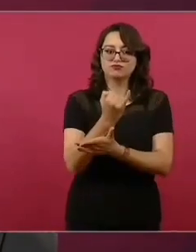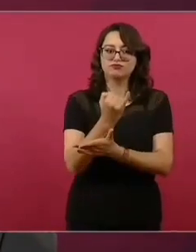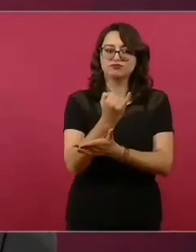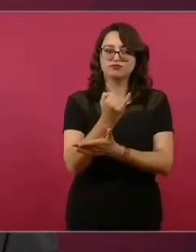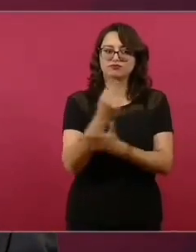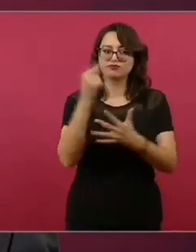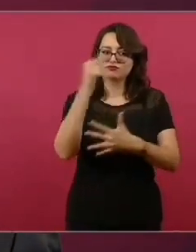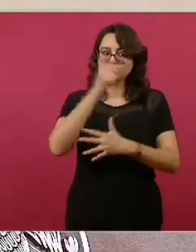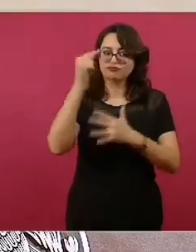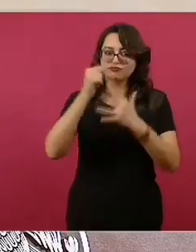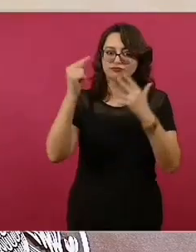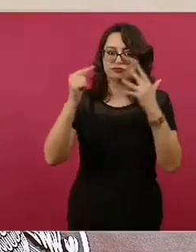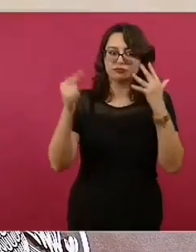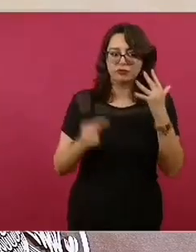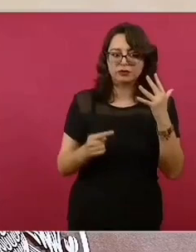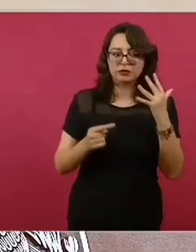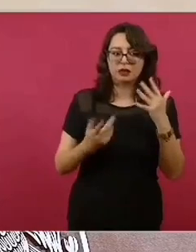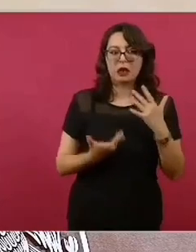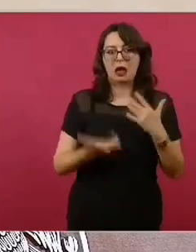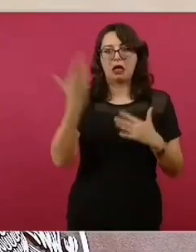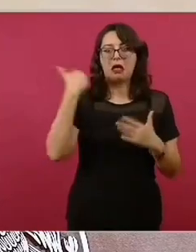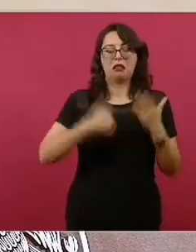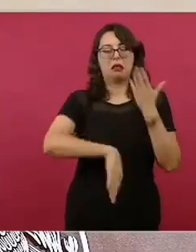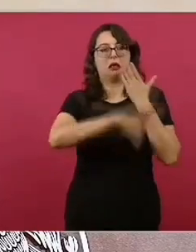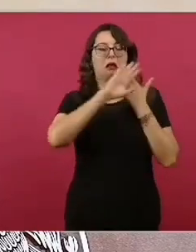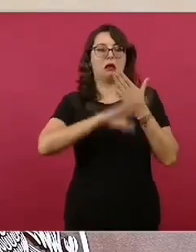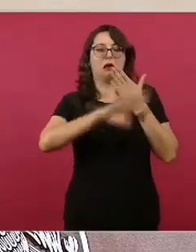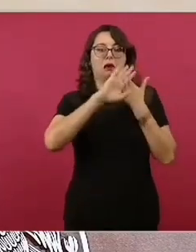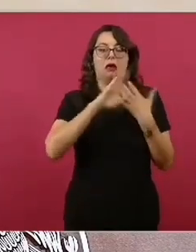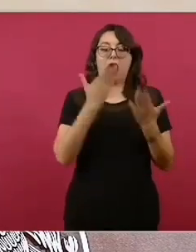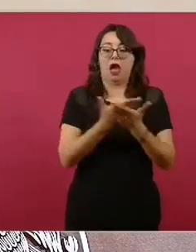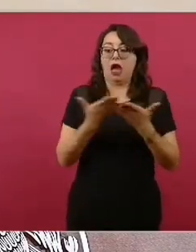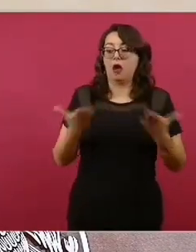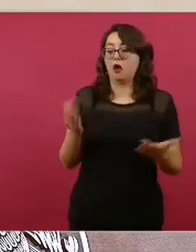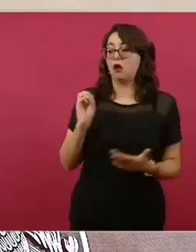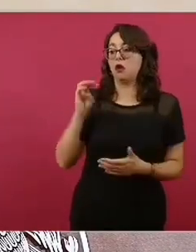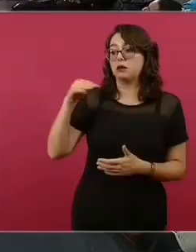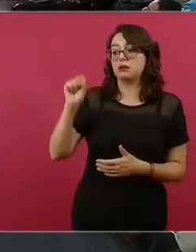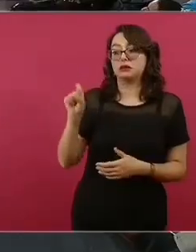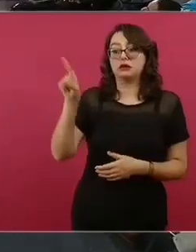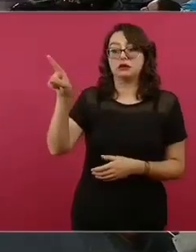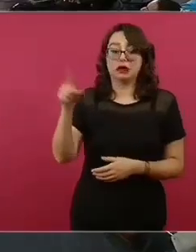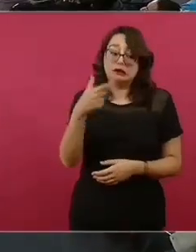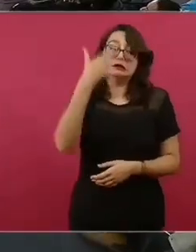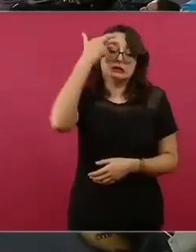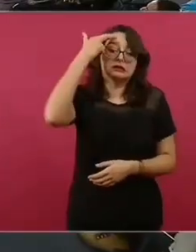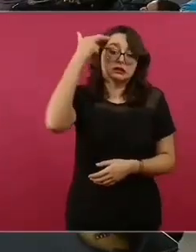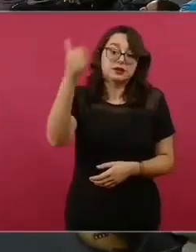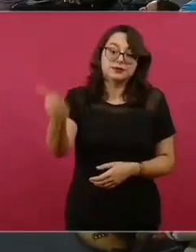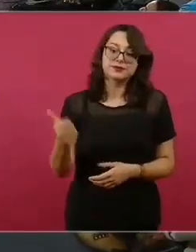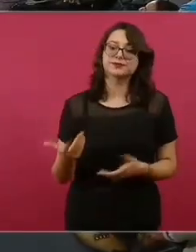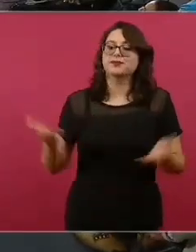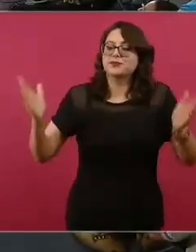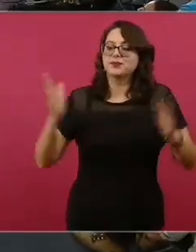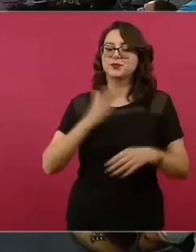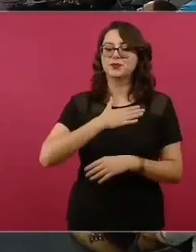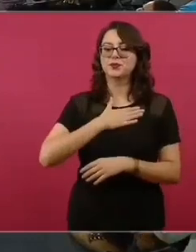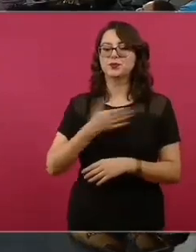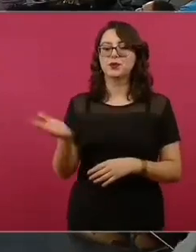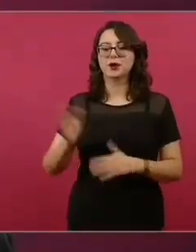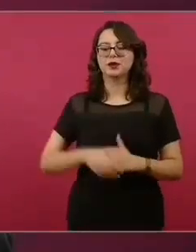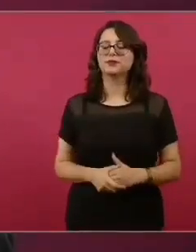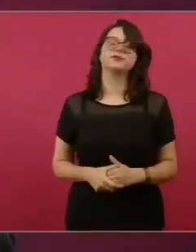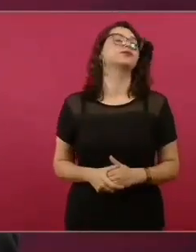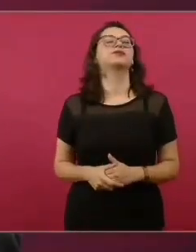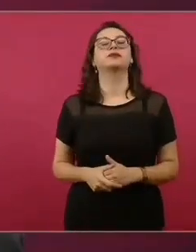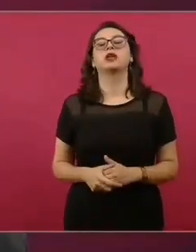hacer exactamente lo que hizo México. En fin, hay muchas cosas. Respecto a vacunas, desde luego hemos